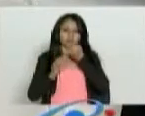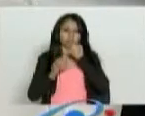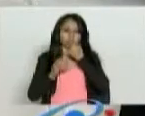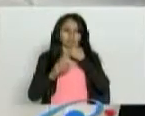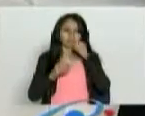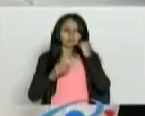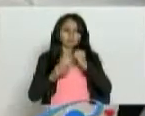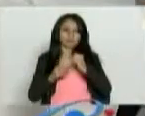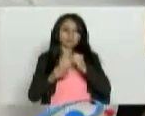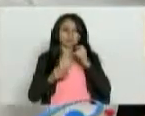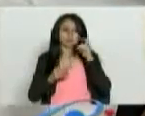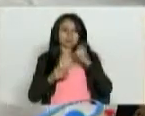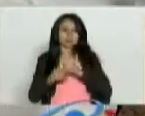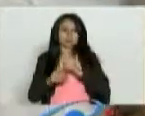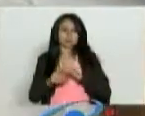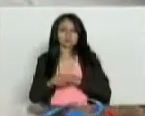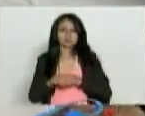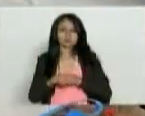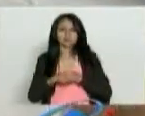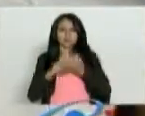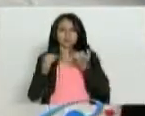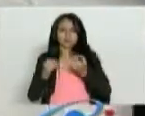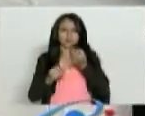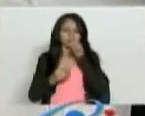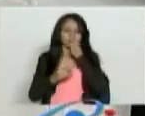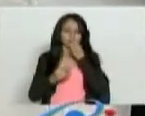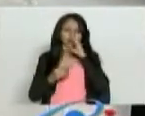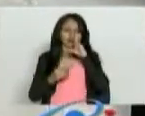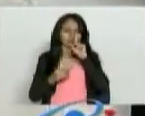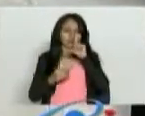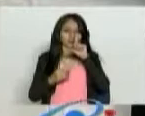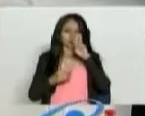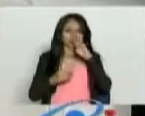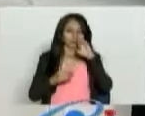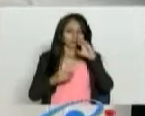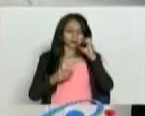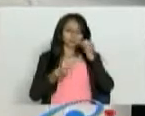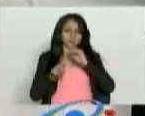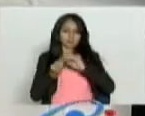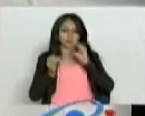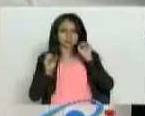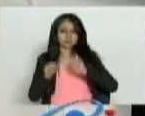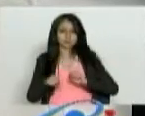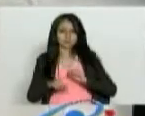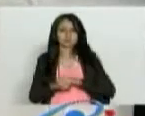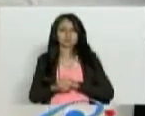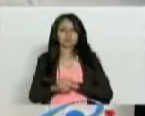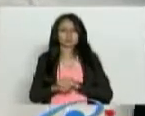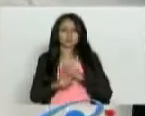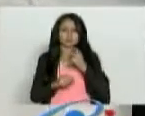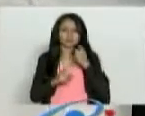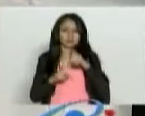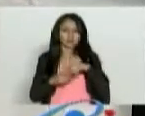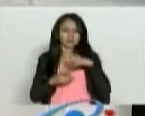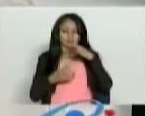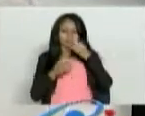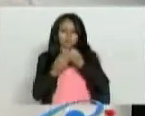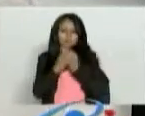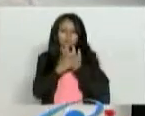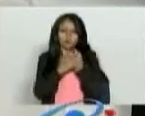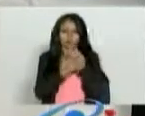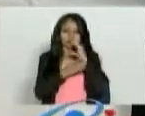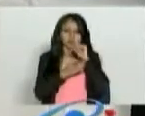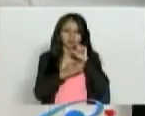tratamiento con los antibióticos y le puede complementar lo que le decía anteriormente del colbre, la infusión de flores de